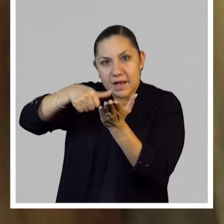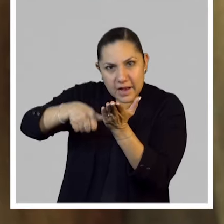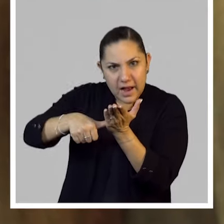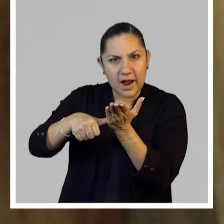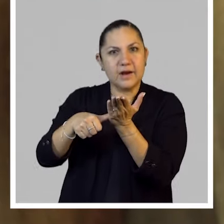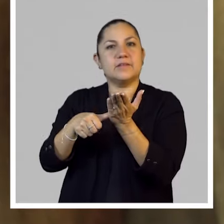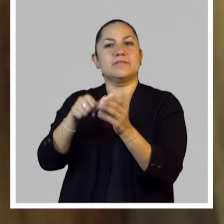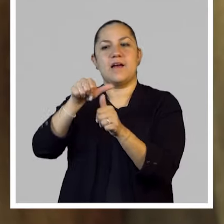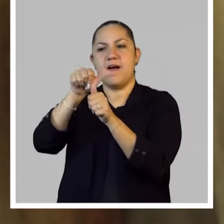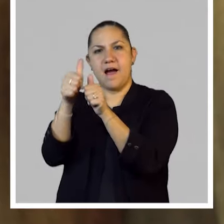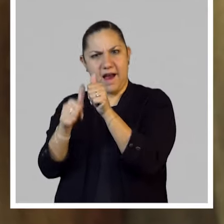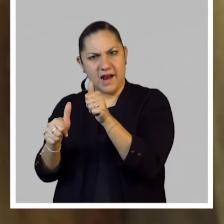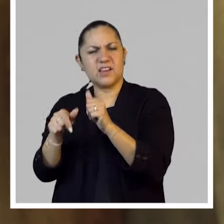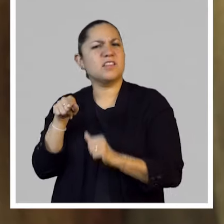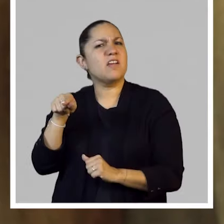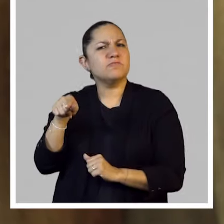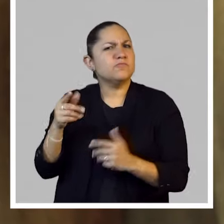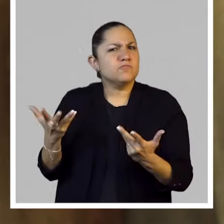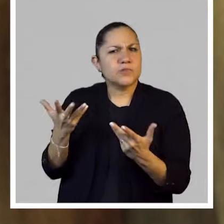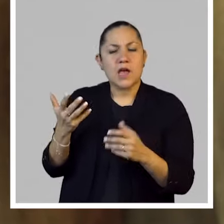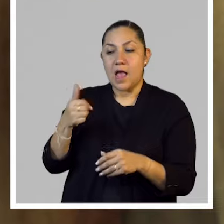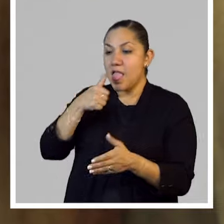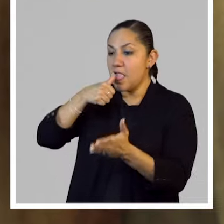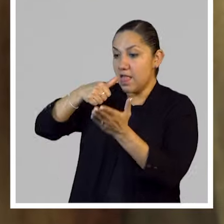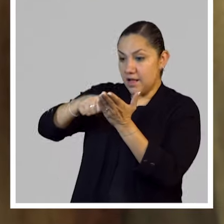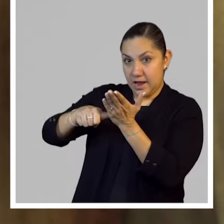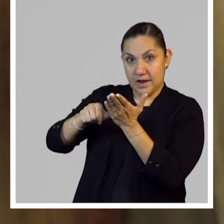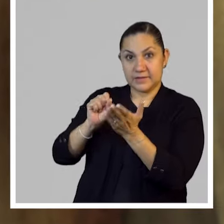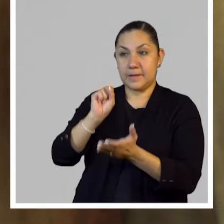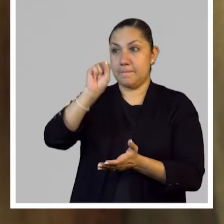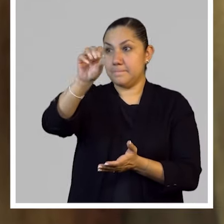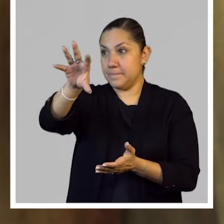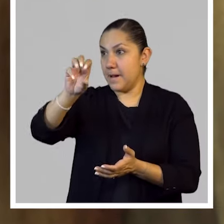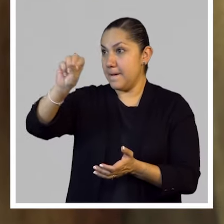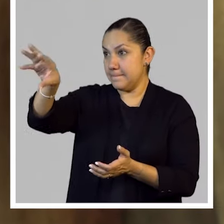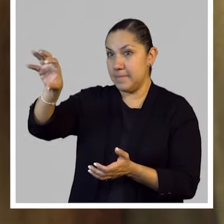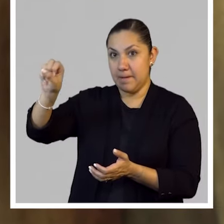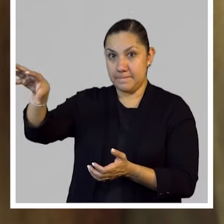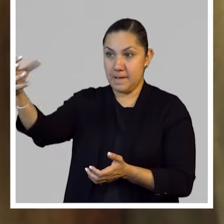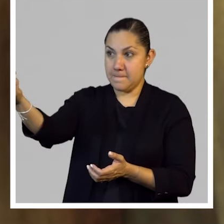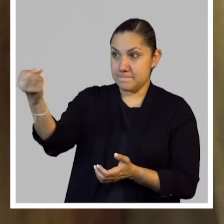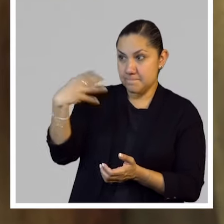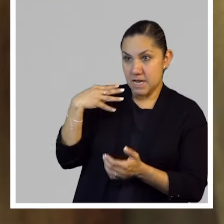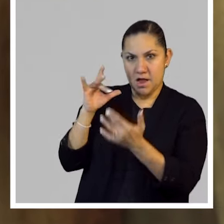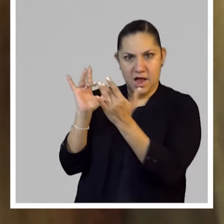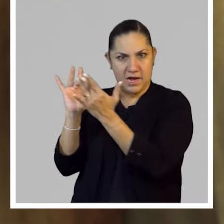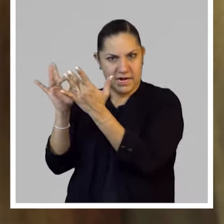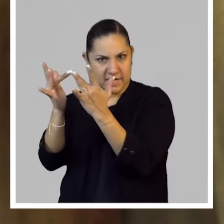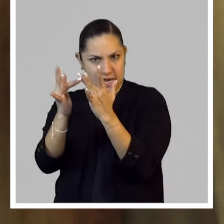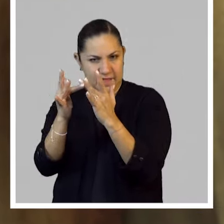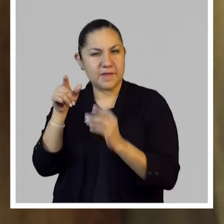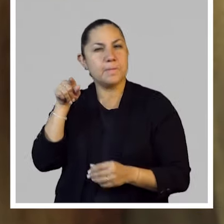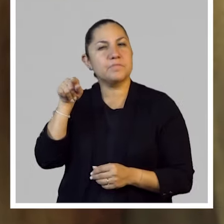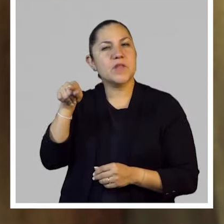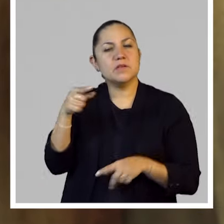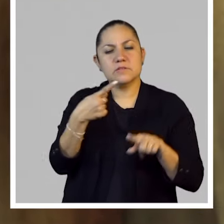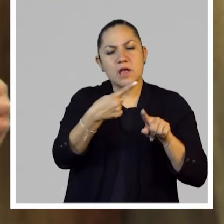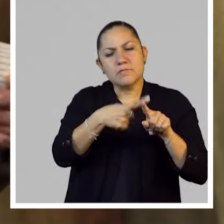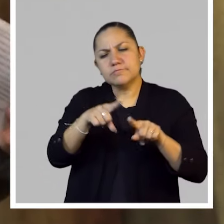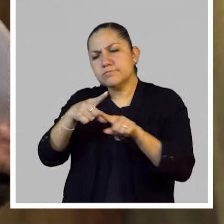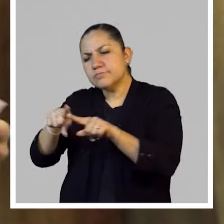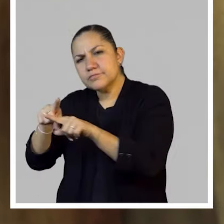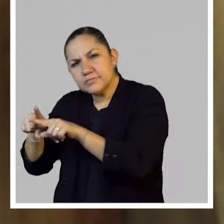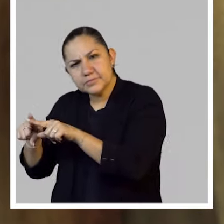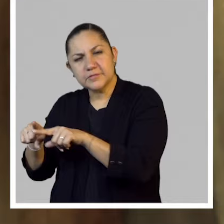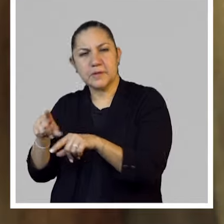digamos, de intercambios a través del correo, de, pues, una serie de materiales que empezaron a